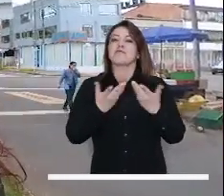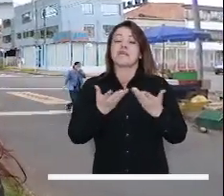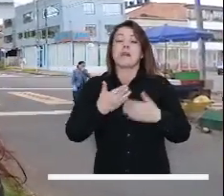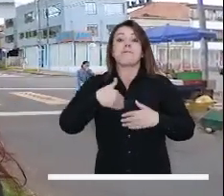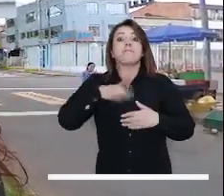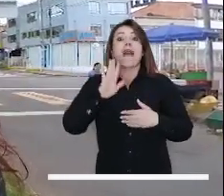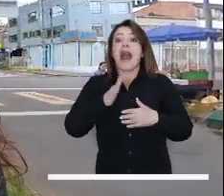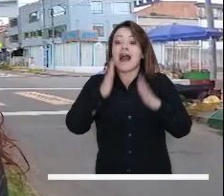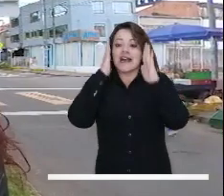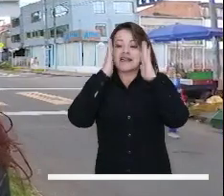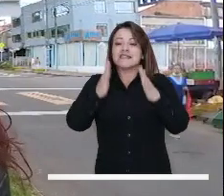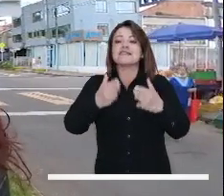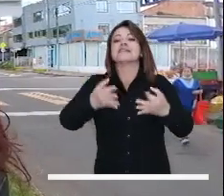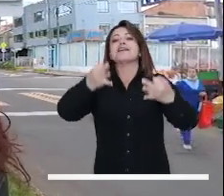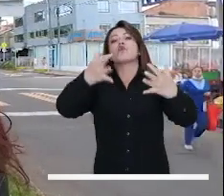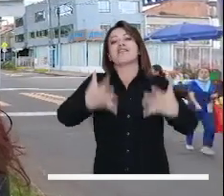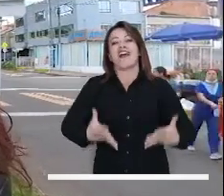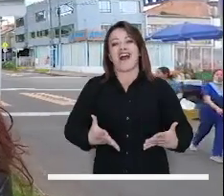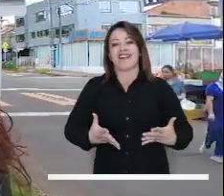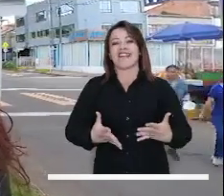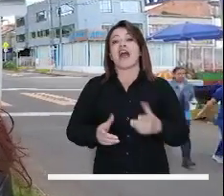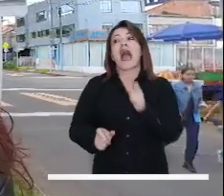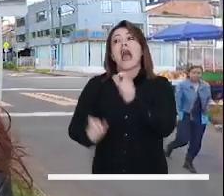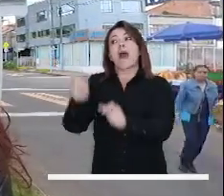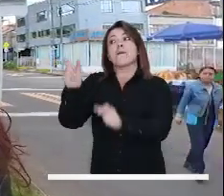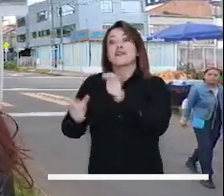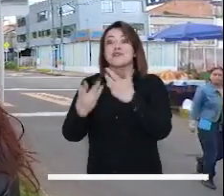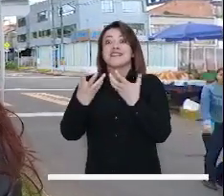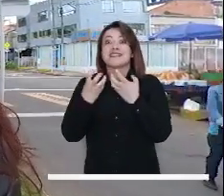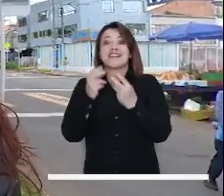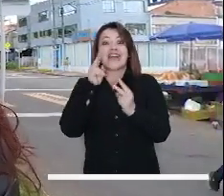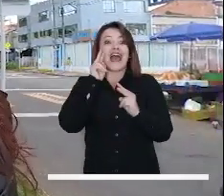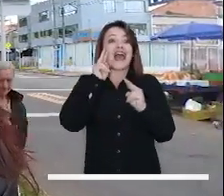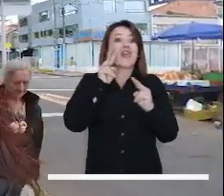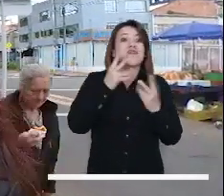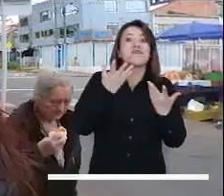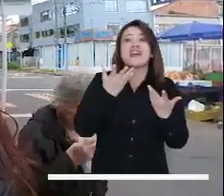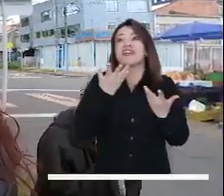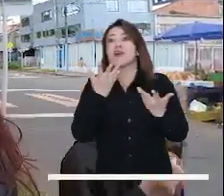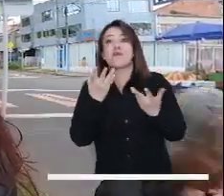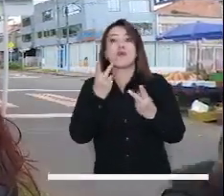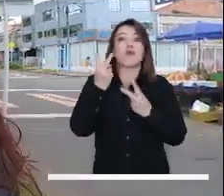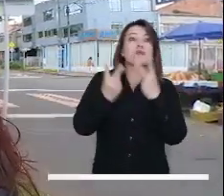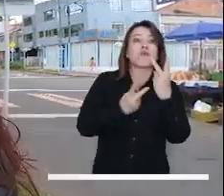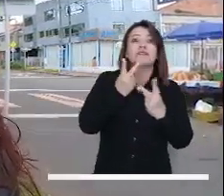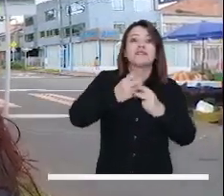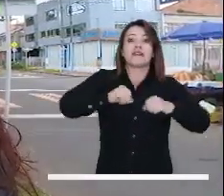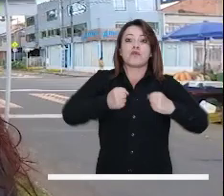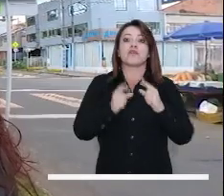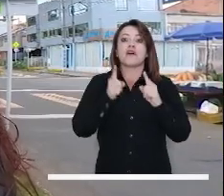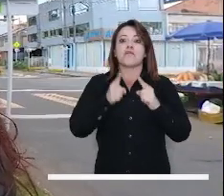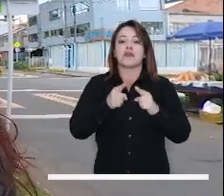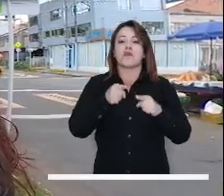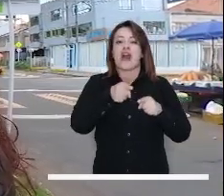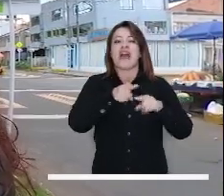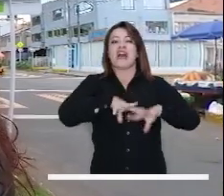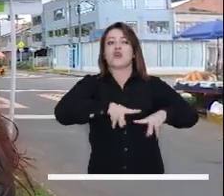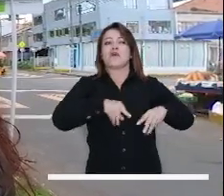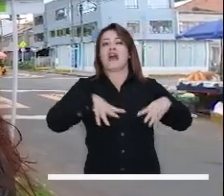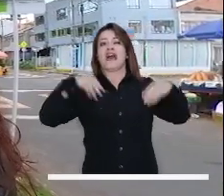trabajar sobre la inseguridad que eso es lo que detiene mucho al turista y vive prevenido y por eso no